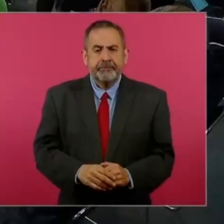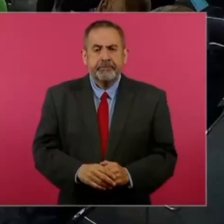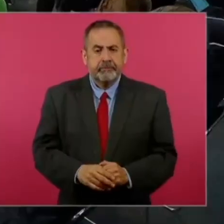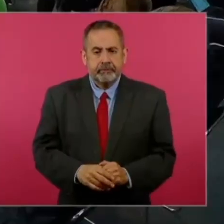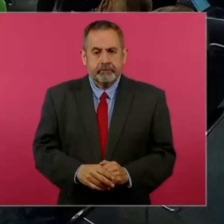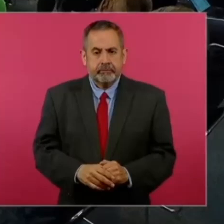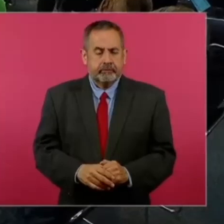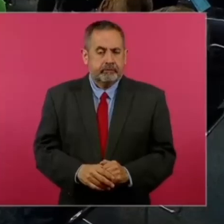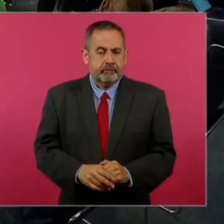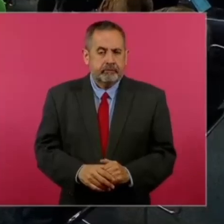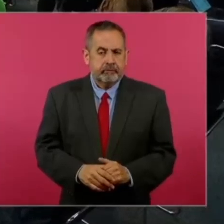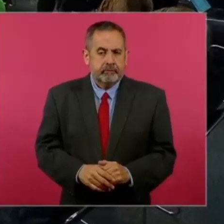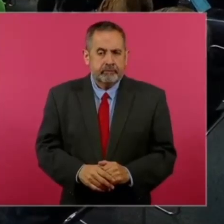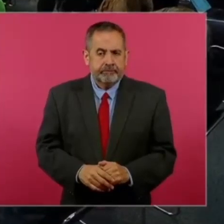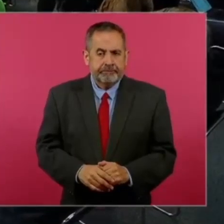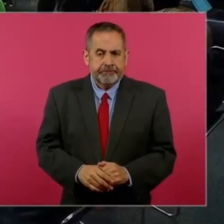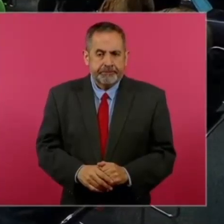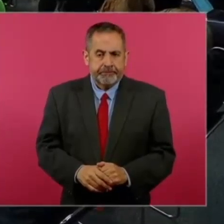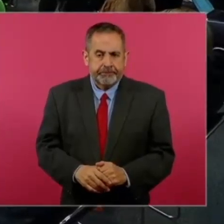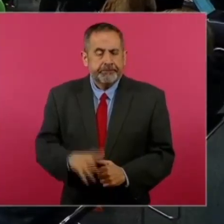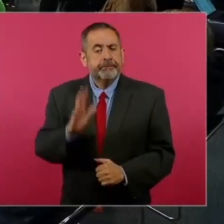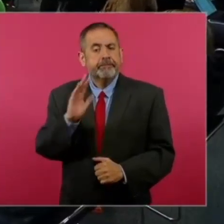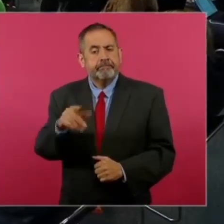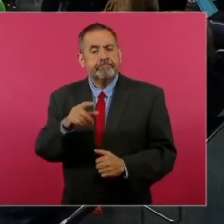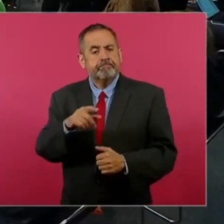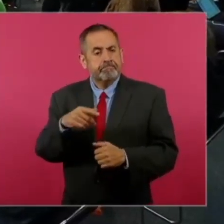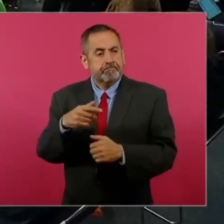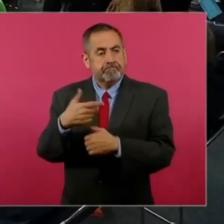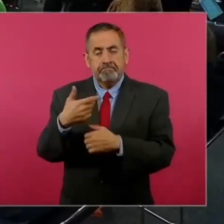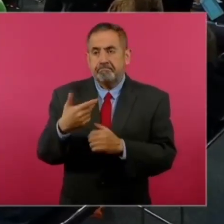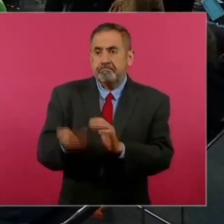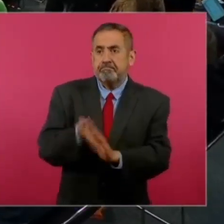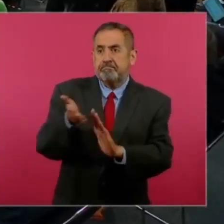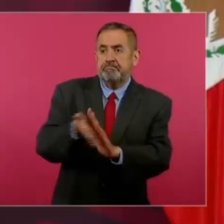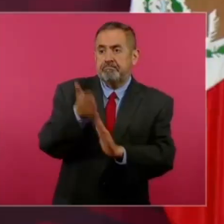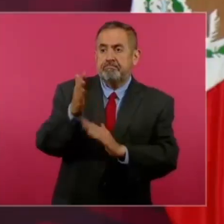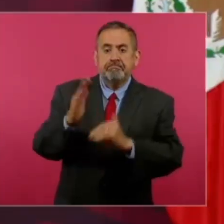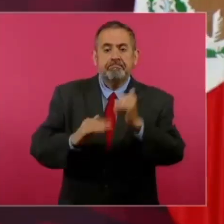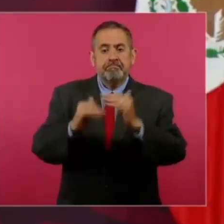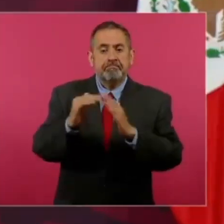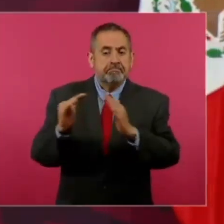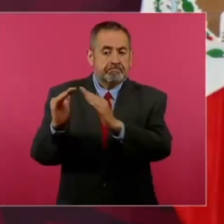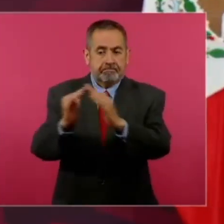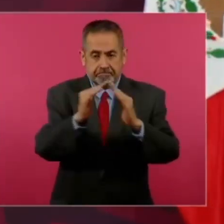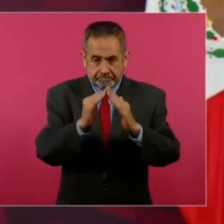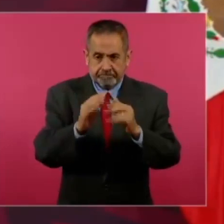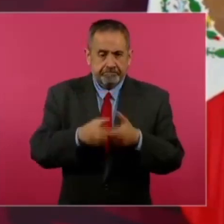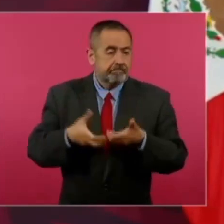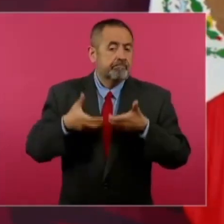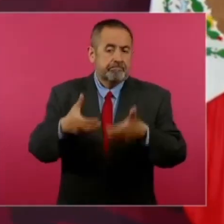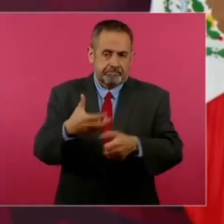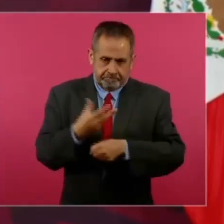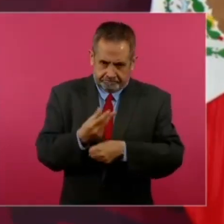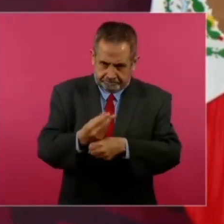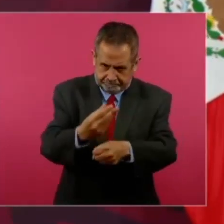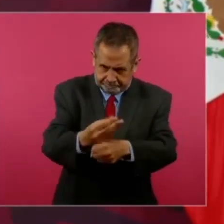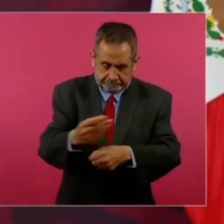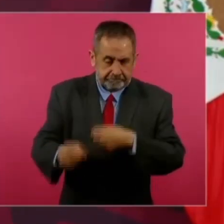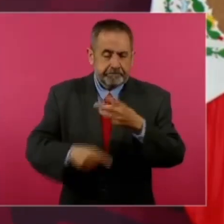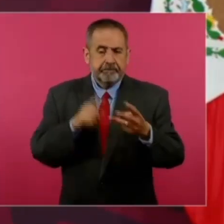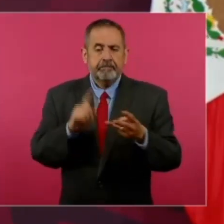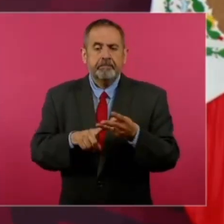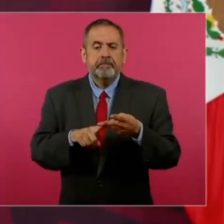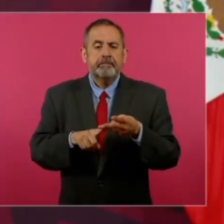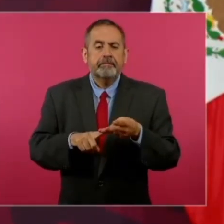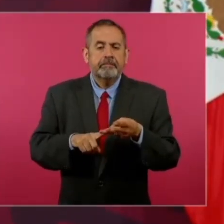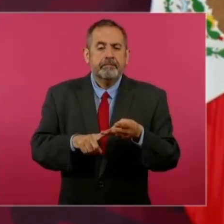Estamos construyendo viviendas, estamos mejorando las calles, espacios